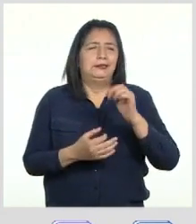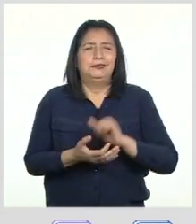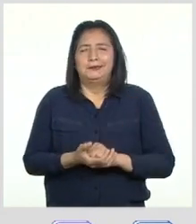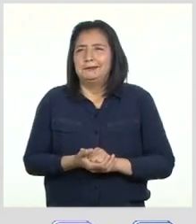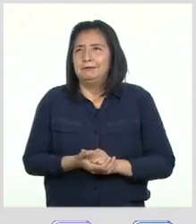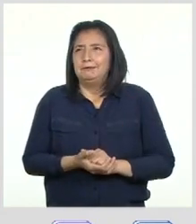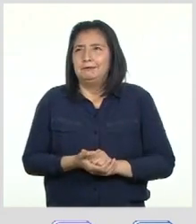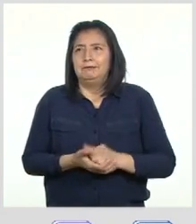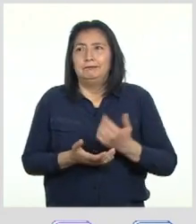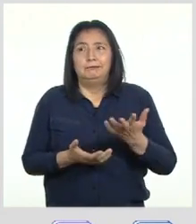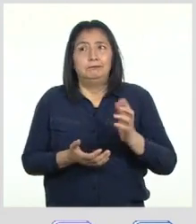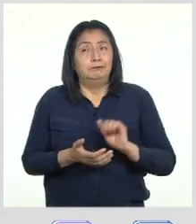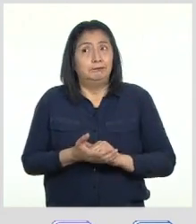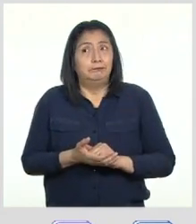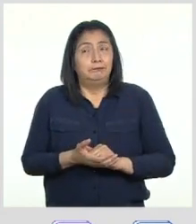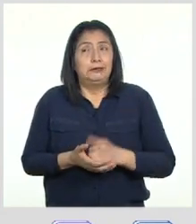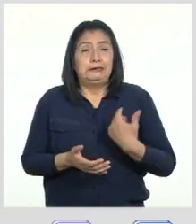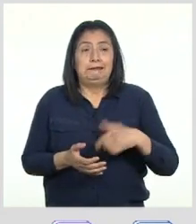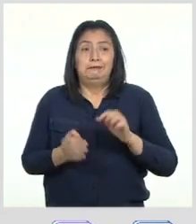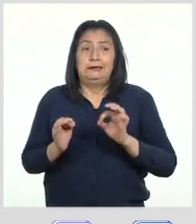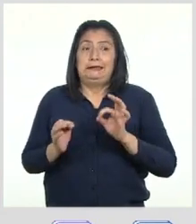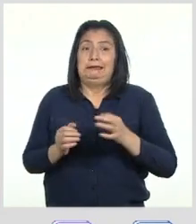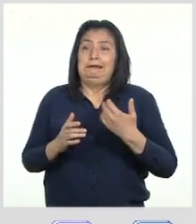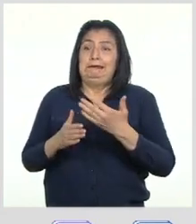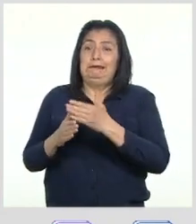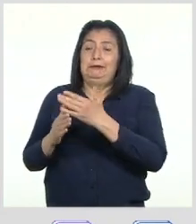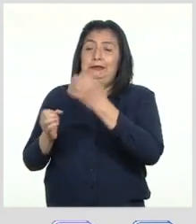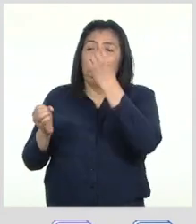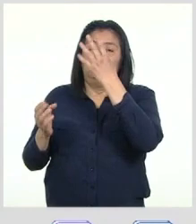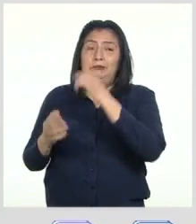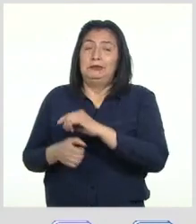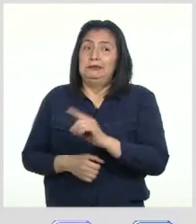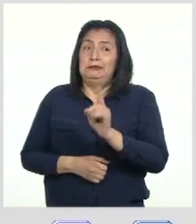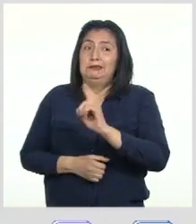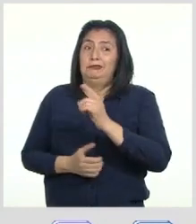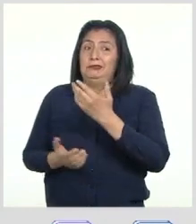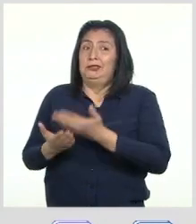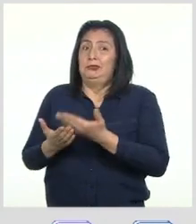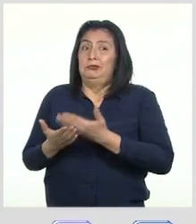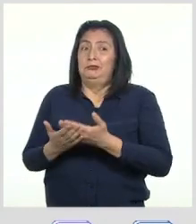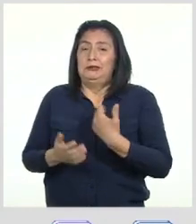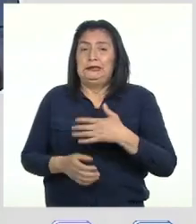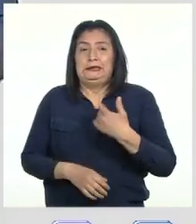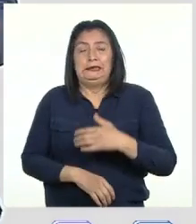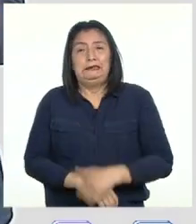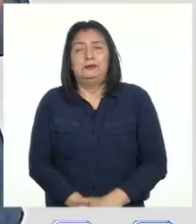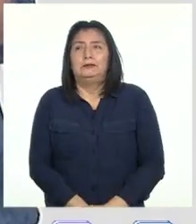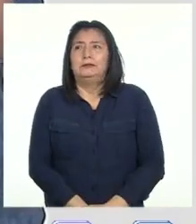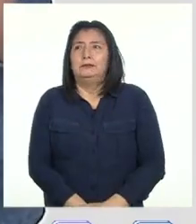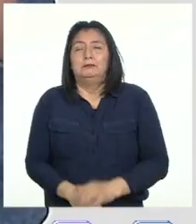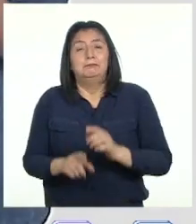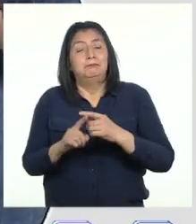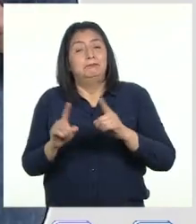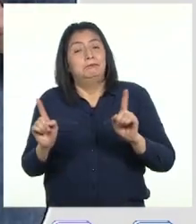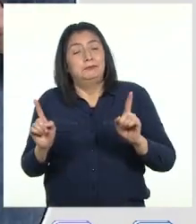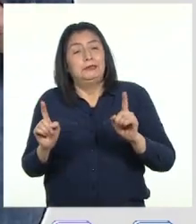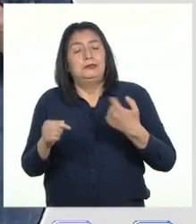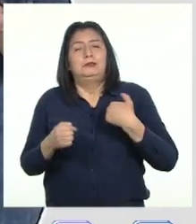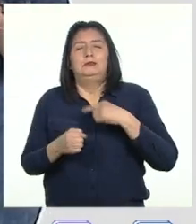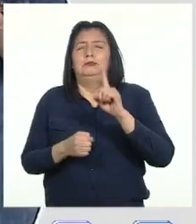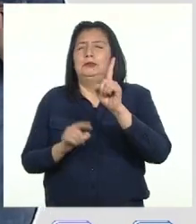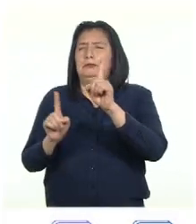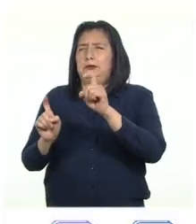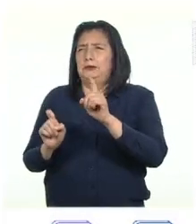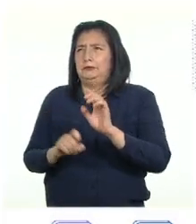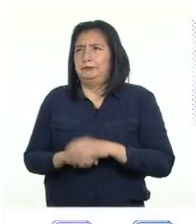Me ha quedado claro lo riesgoso que puede ser compartir información que no ha sido verificada Pero me ha quedado una